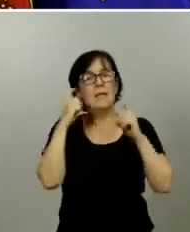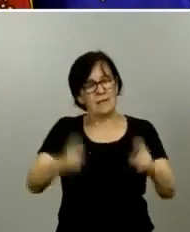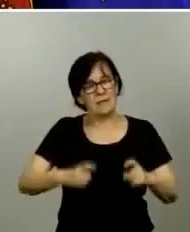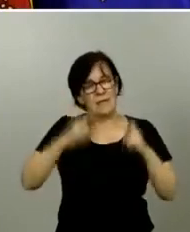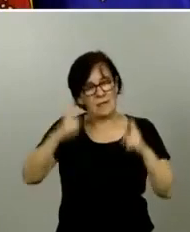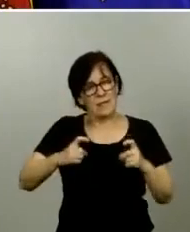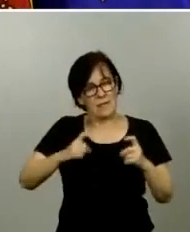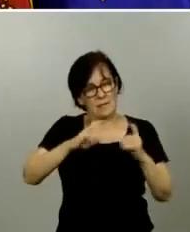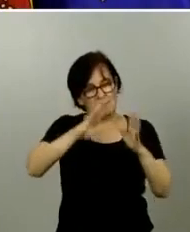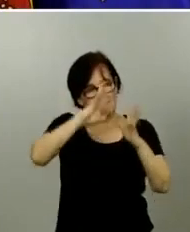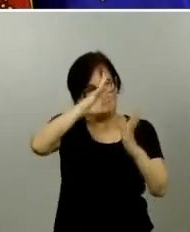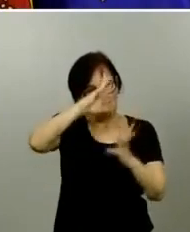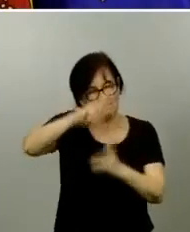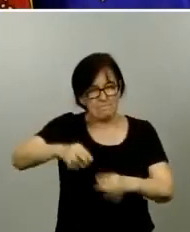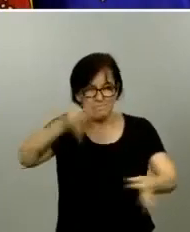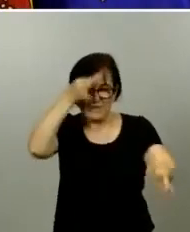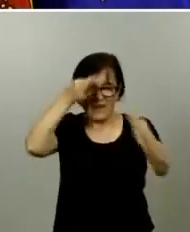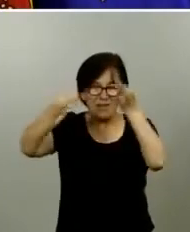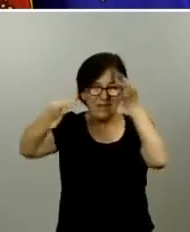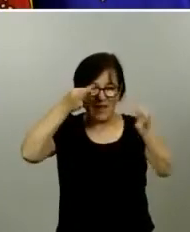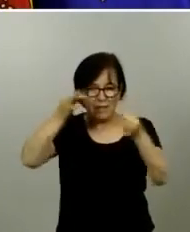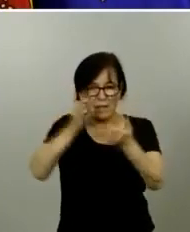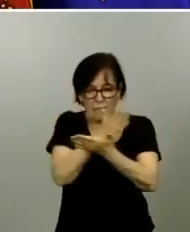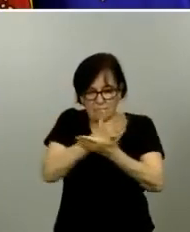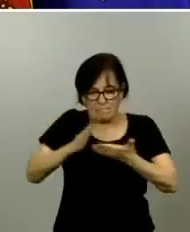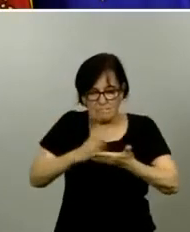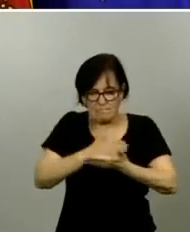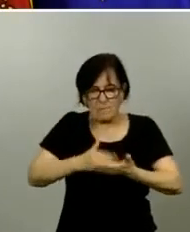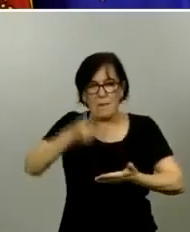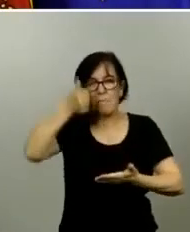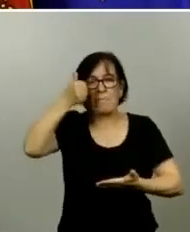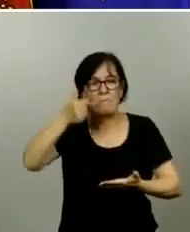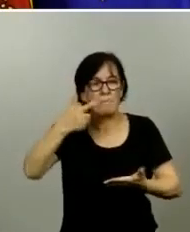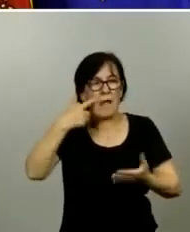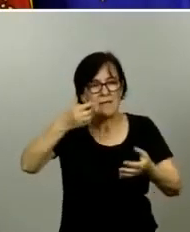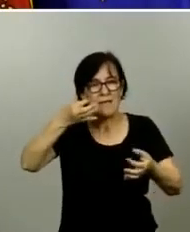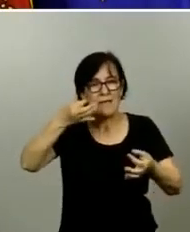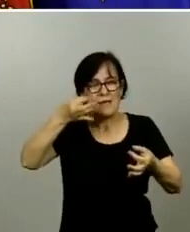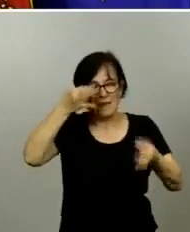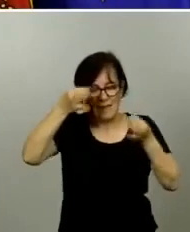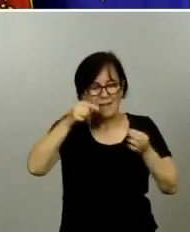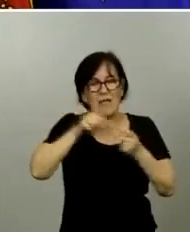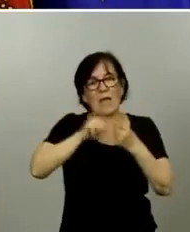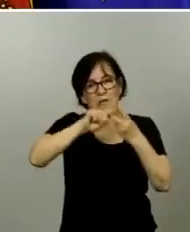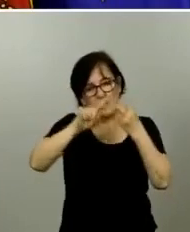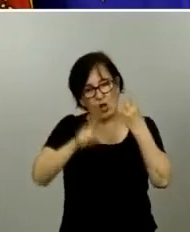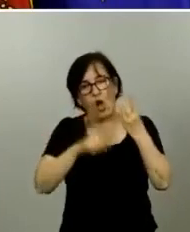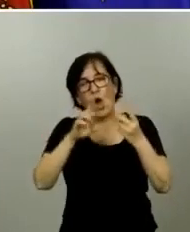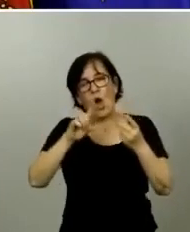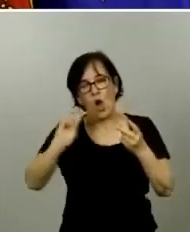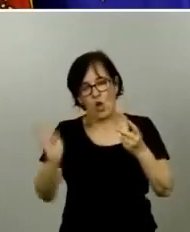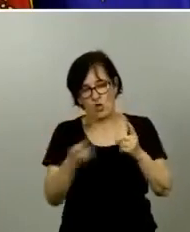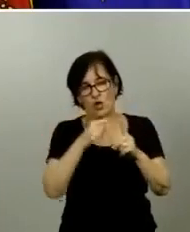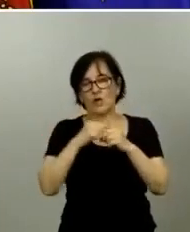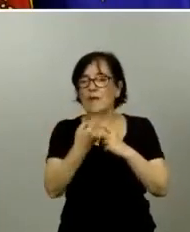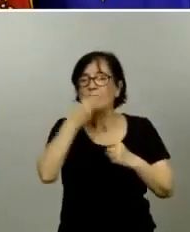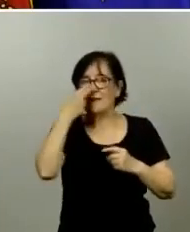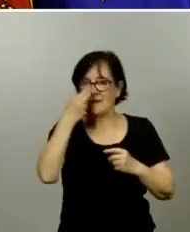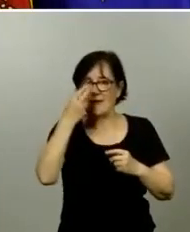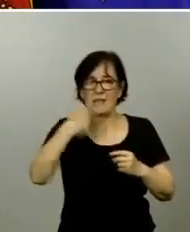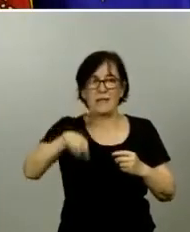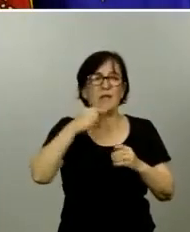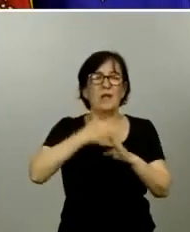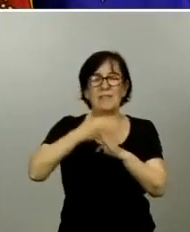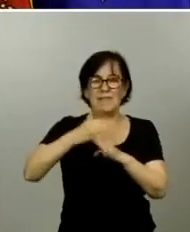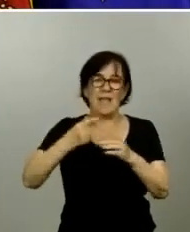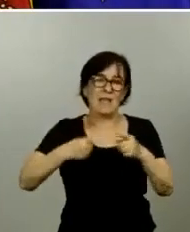detalle una presentación mucho más detallada de este y otros indicadores que son de interés tanto a nivel diario como